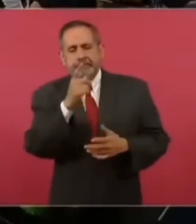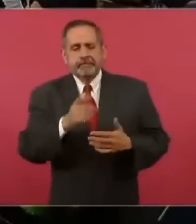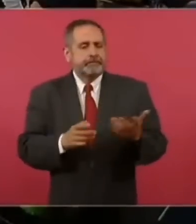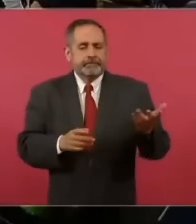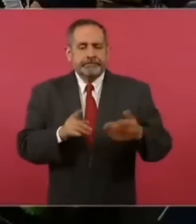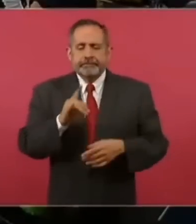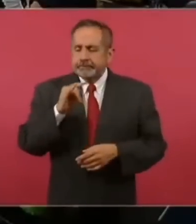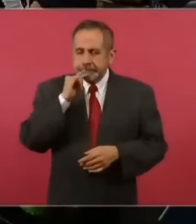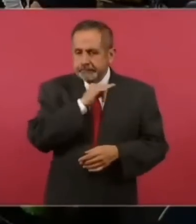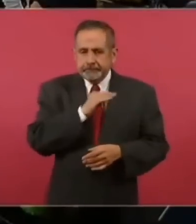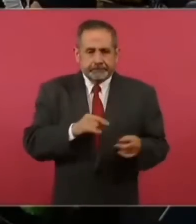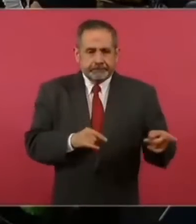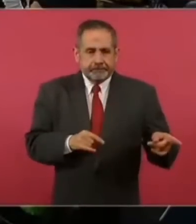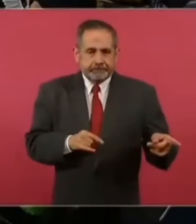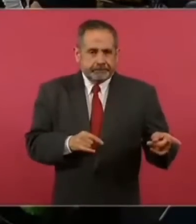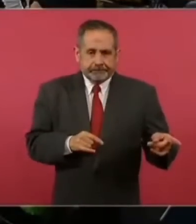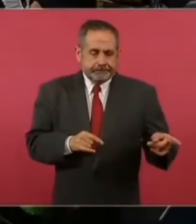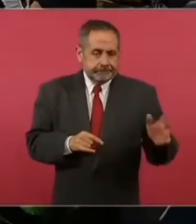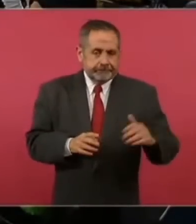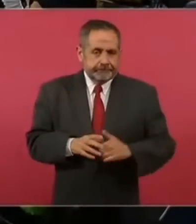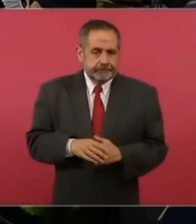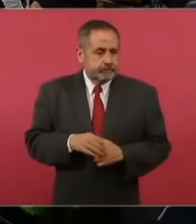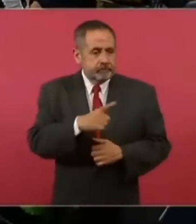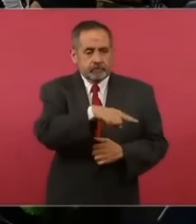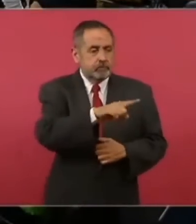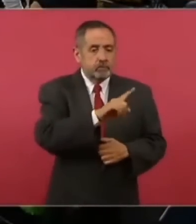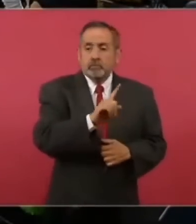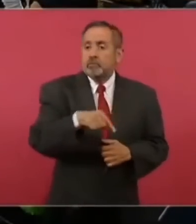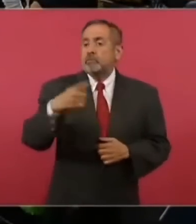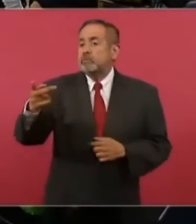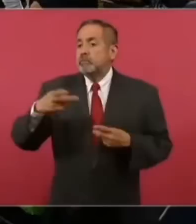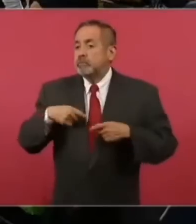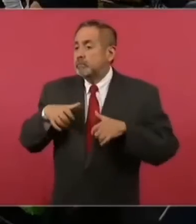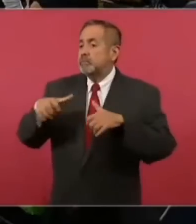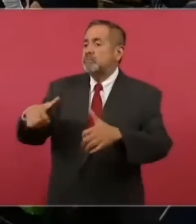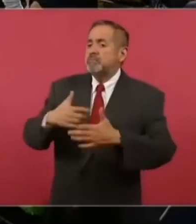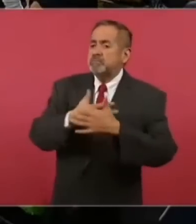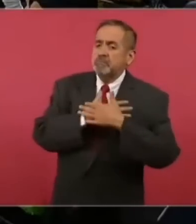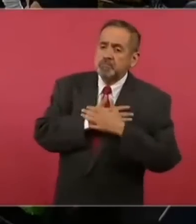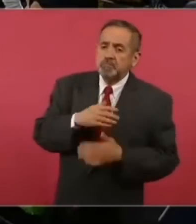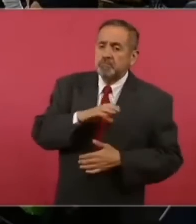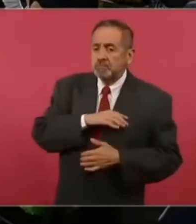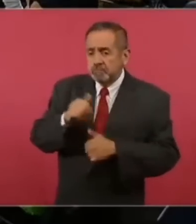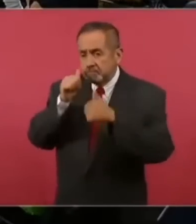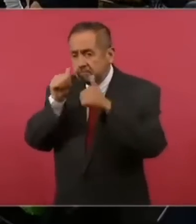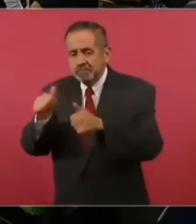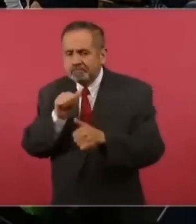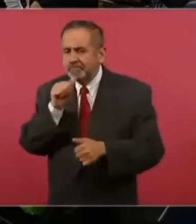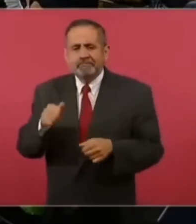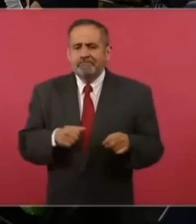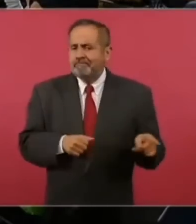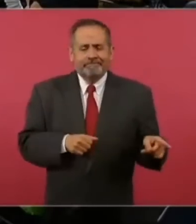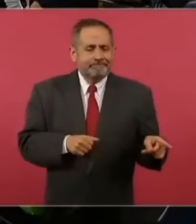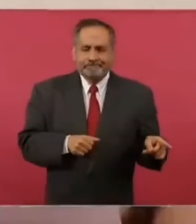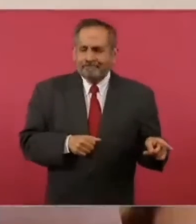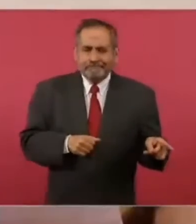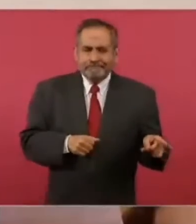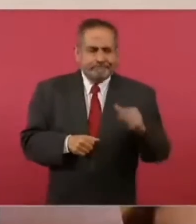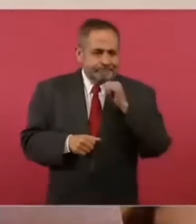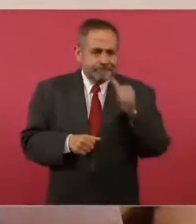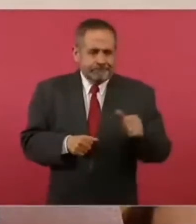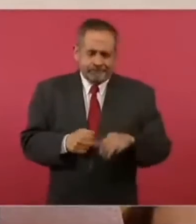esencia no quieren al pueblo no le tienen amor al pueblo porque son